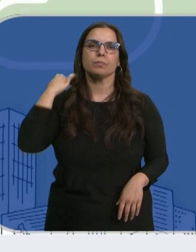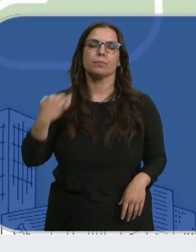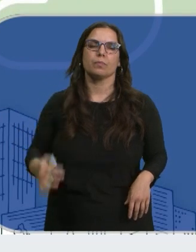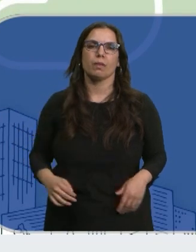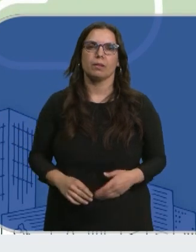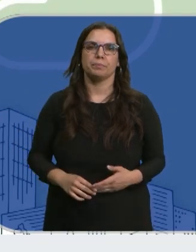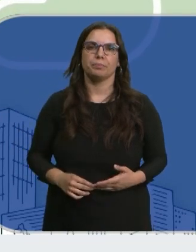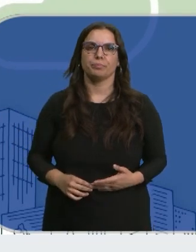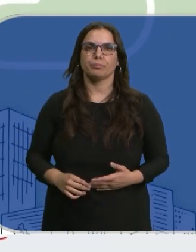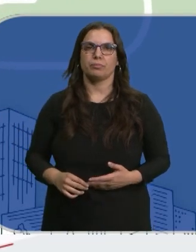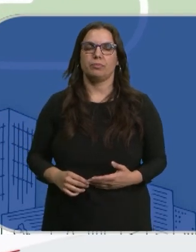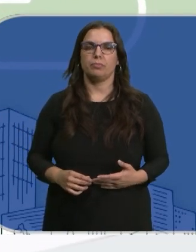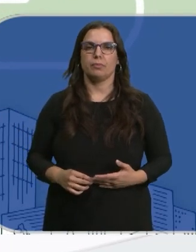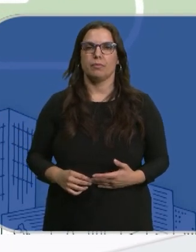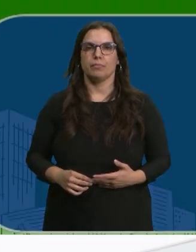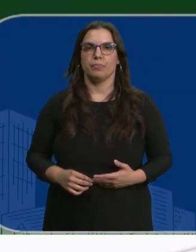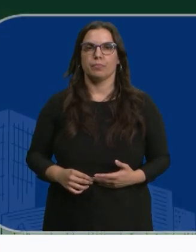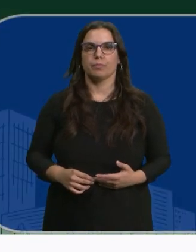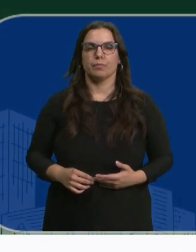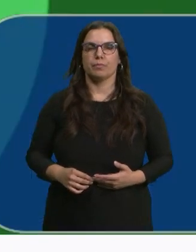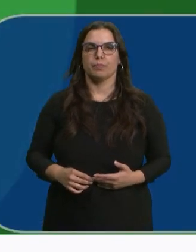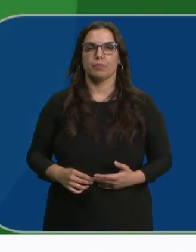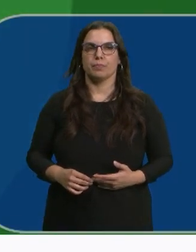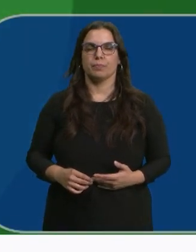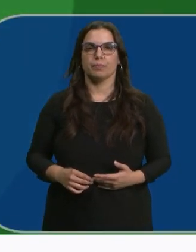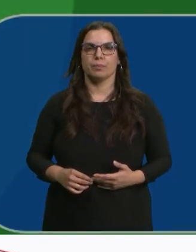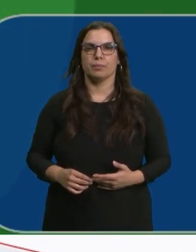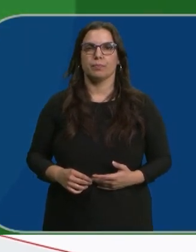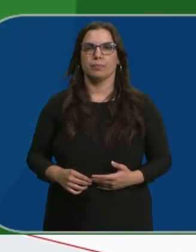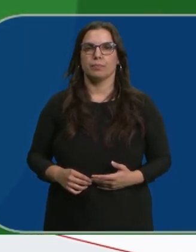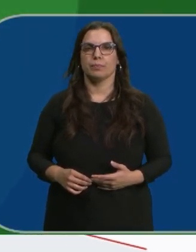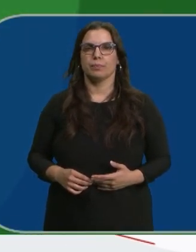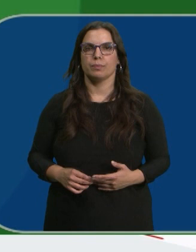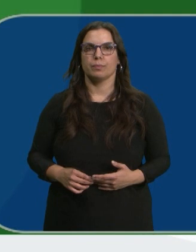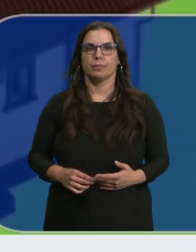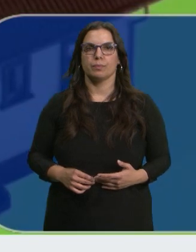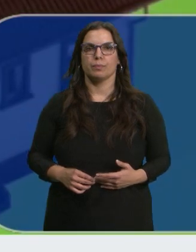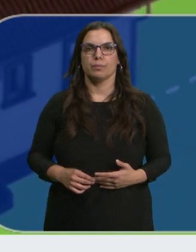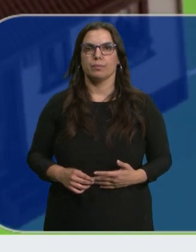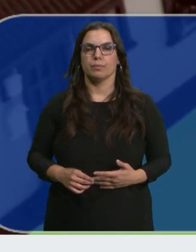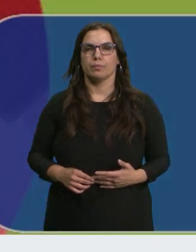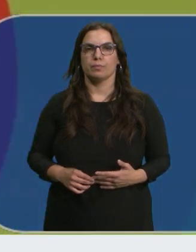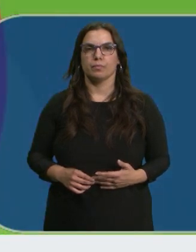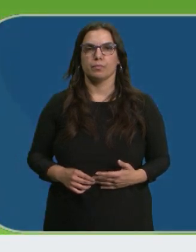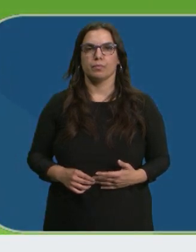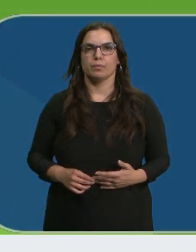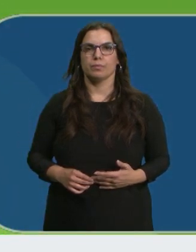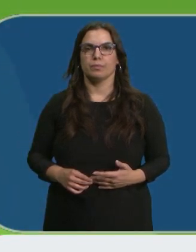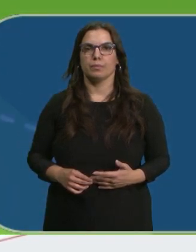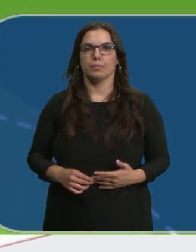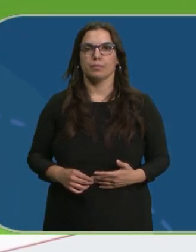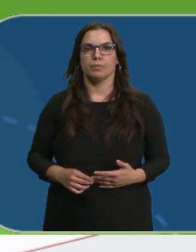Si estás buscando un banco que crea en ti, conecte contigo, entienda de dónde vienes